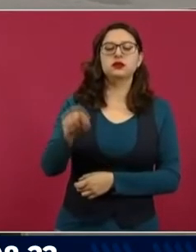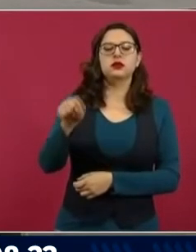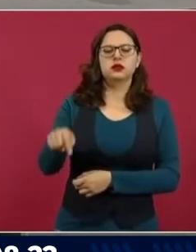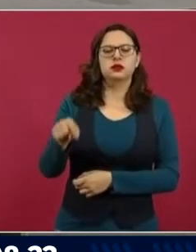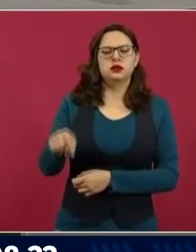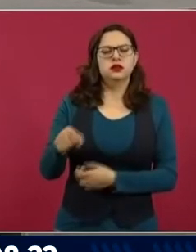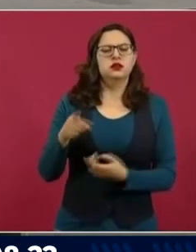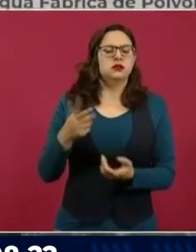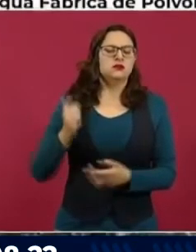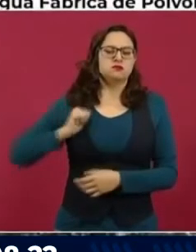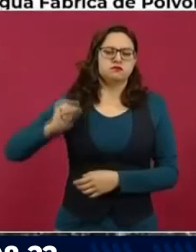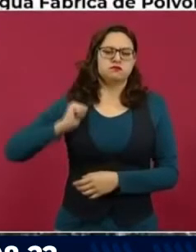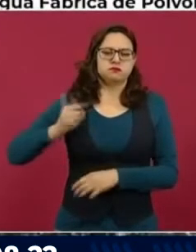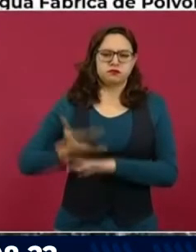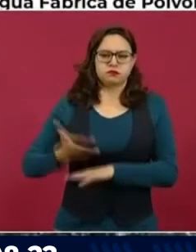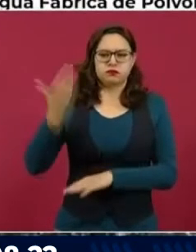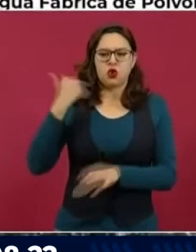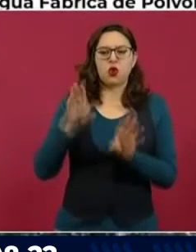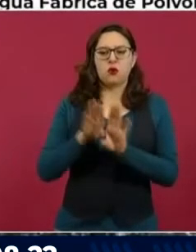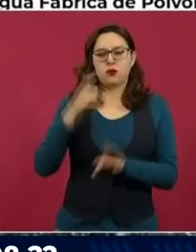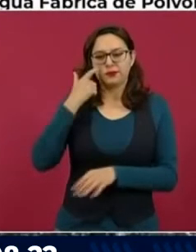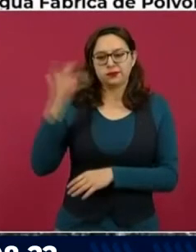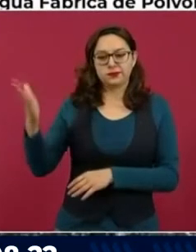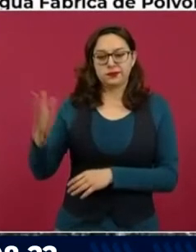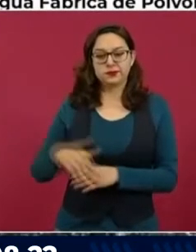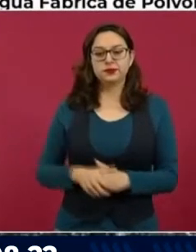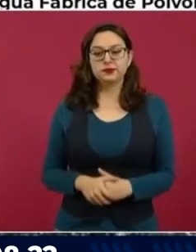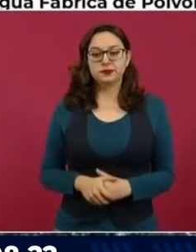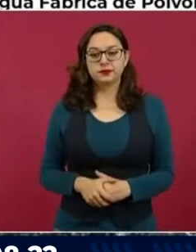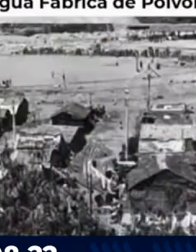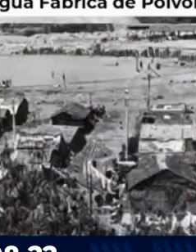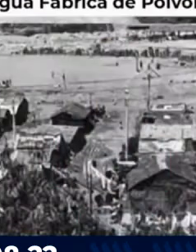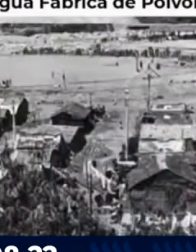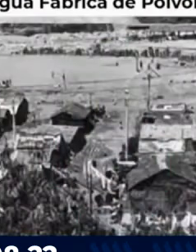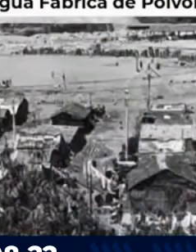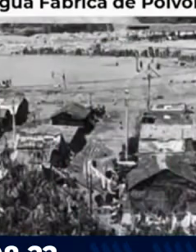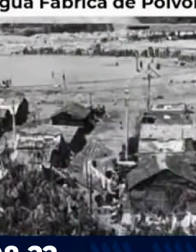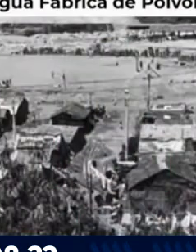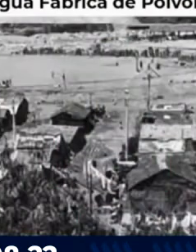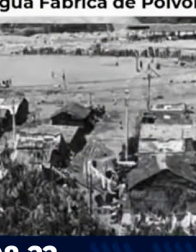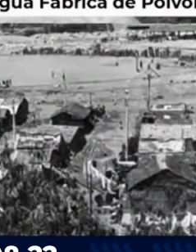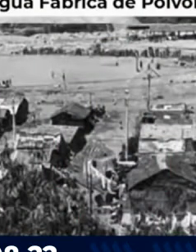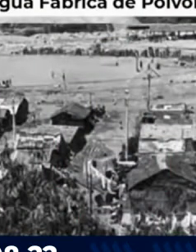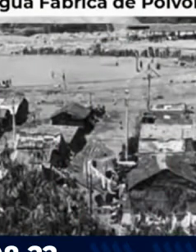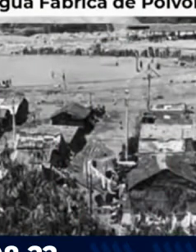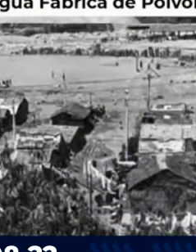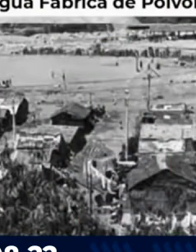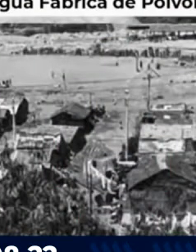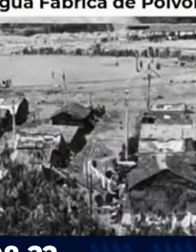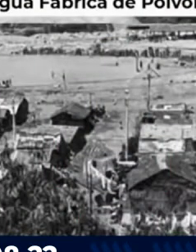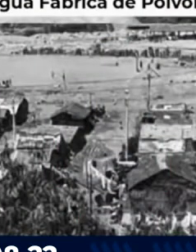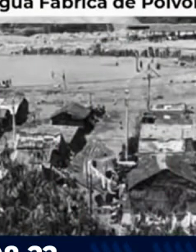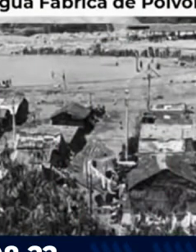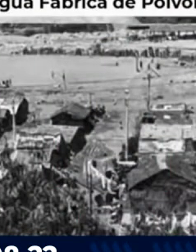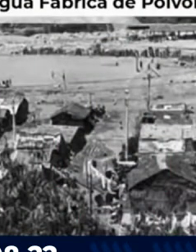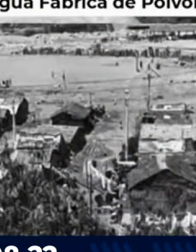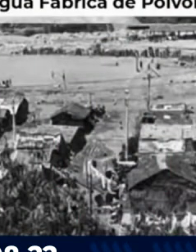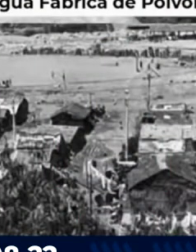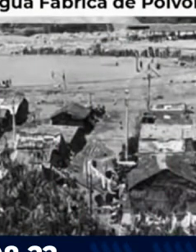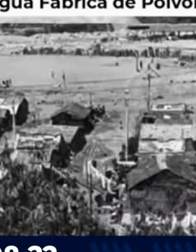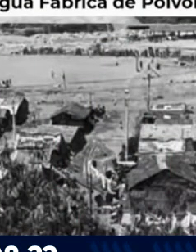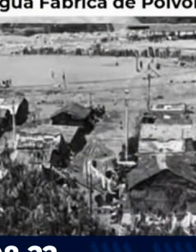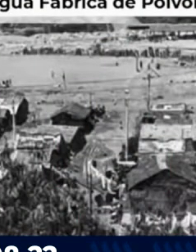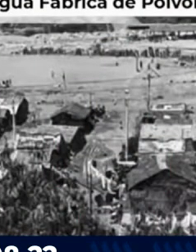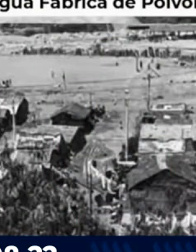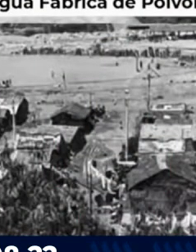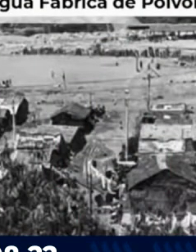ensambladora de armas desde 1779 y repito, hasta el 2019 que fue entregado al gobierno de